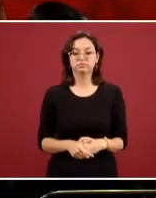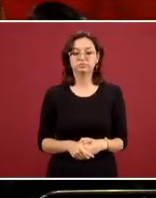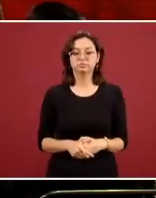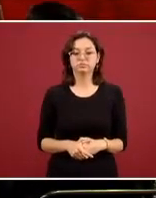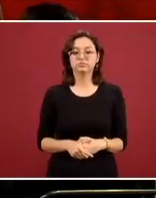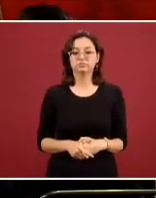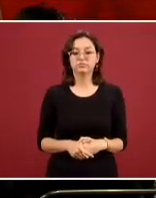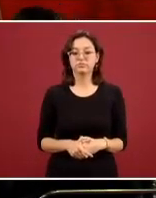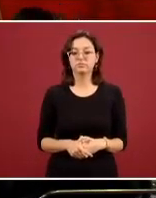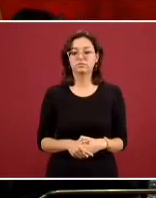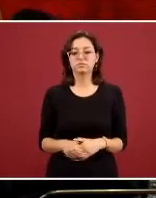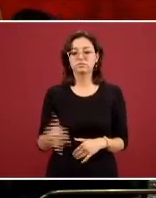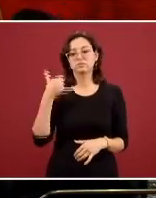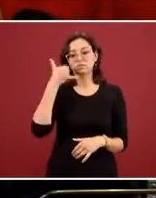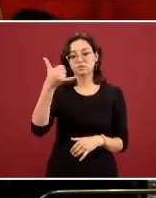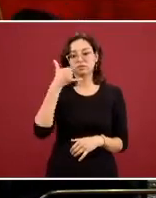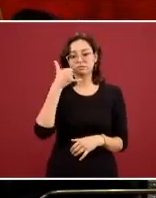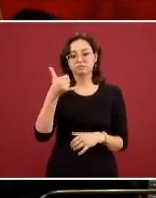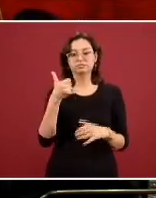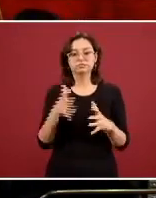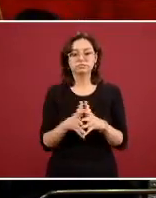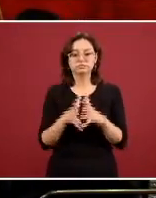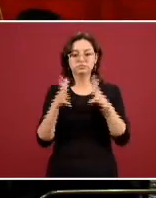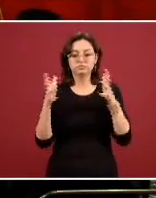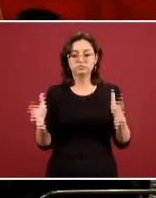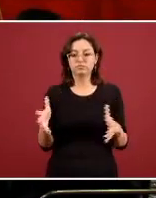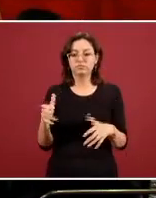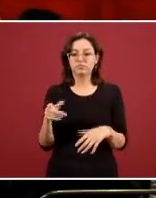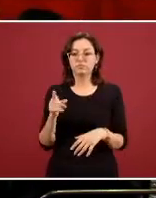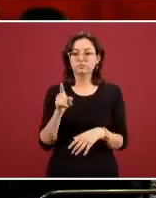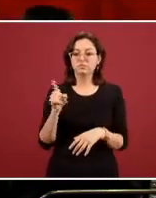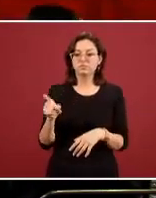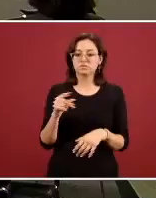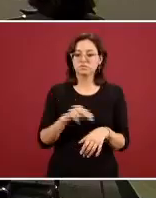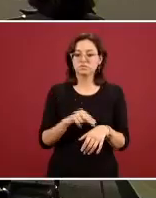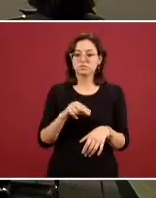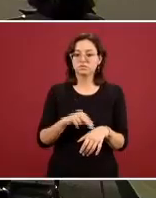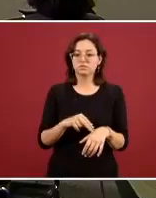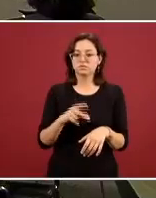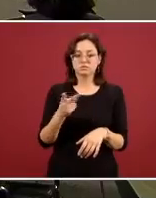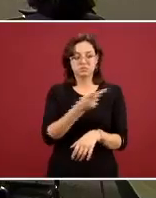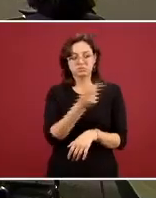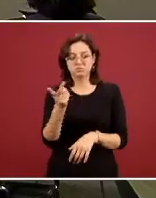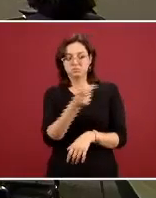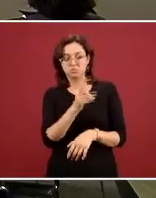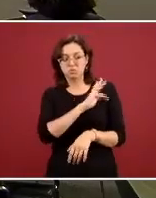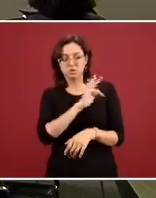las llamadas han aumentado este yo creo que nos puede ayudar el doctor Zaviki o Jorge